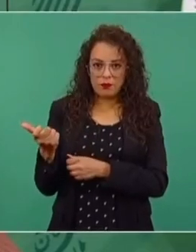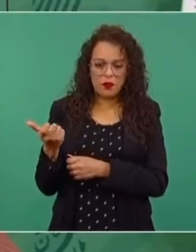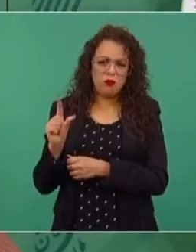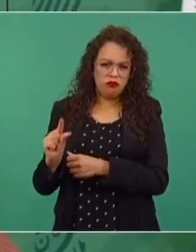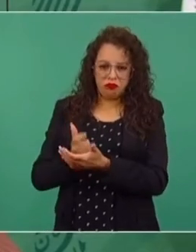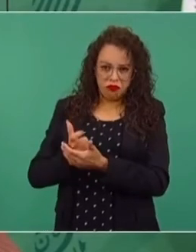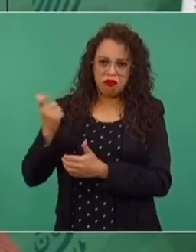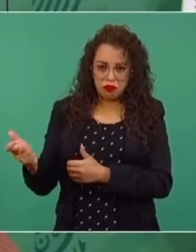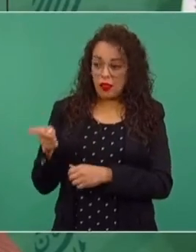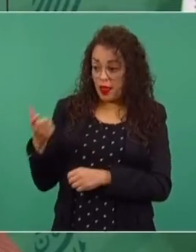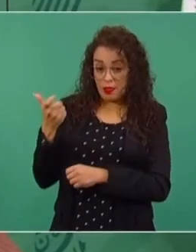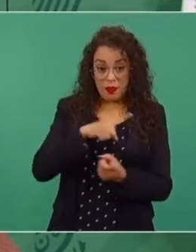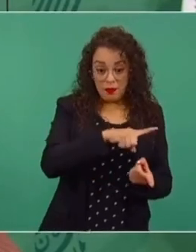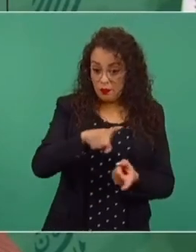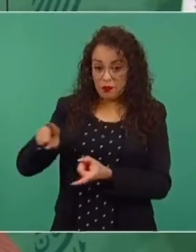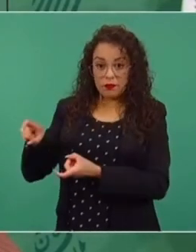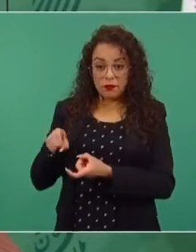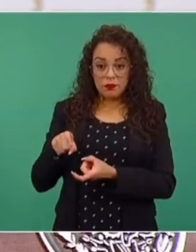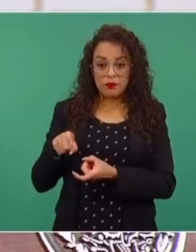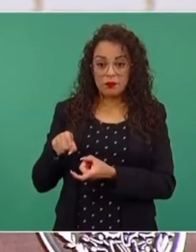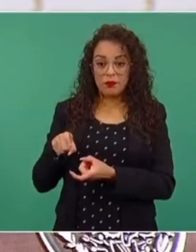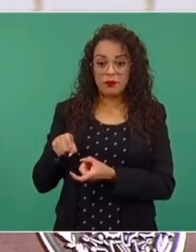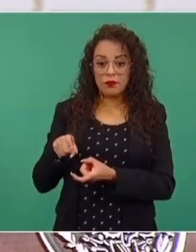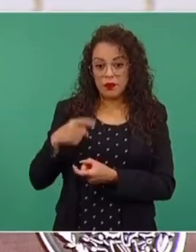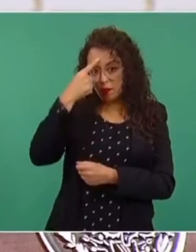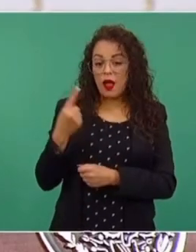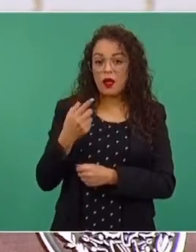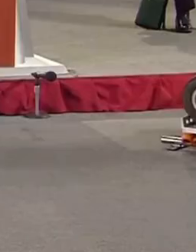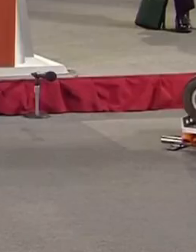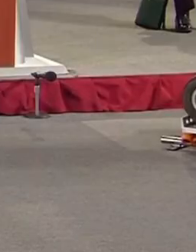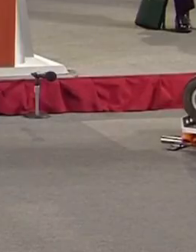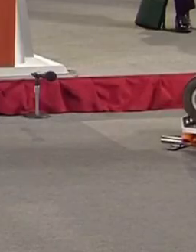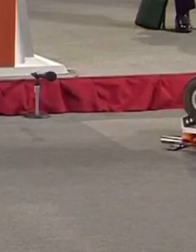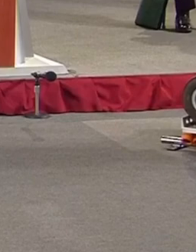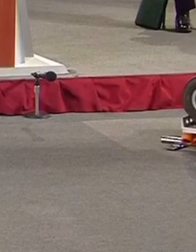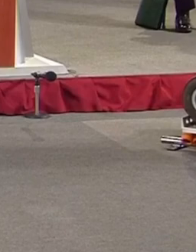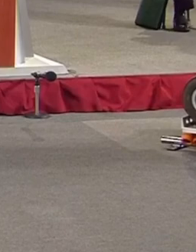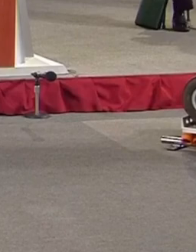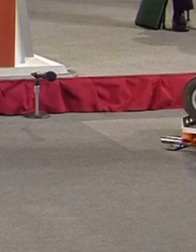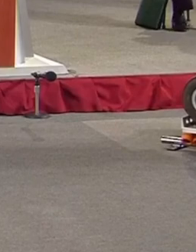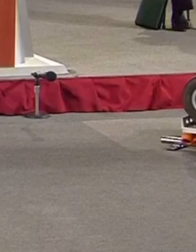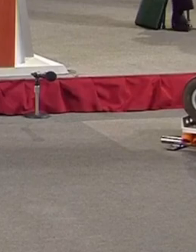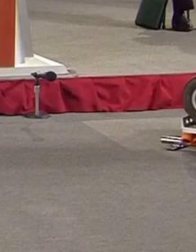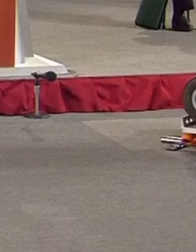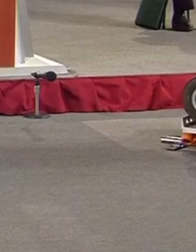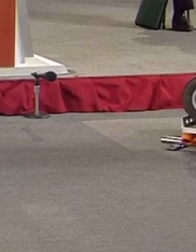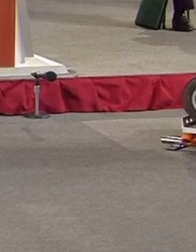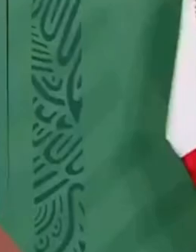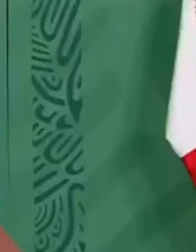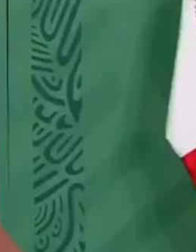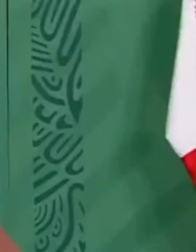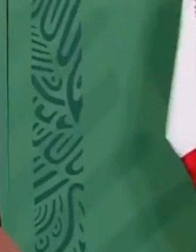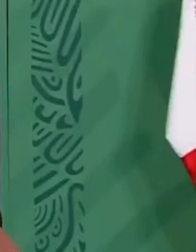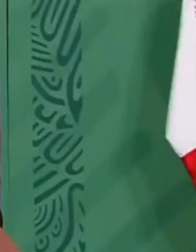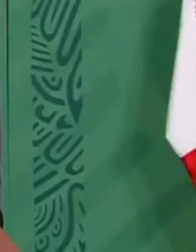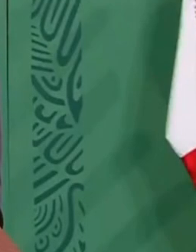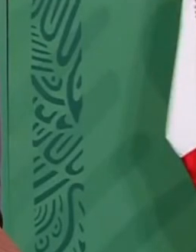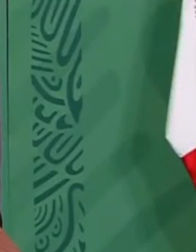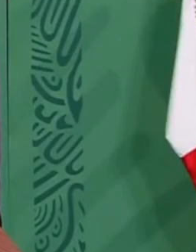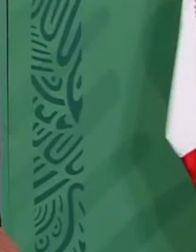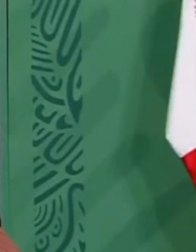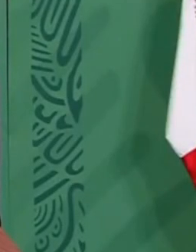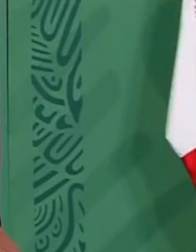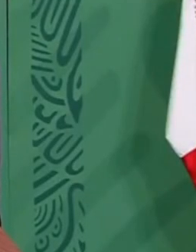y ese recurso se le va a dejar a los estados. Que lo utilicen precisamente en mejorar las calles,